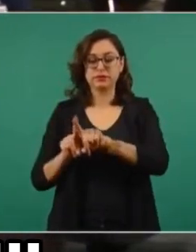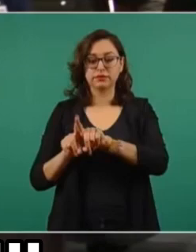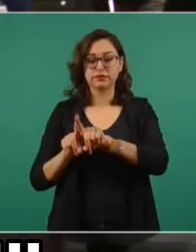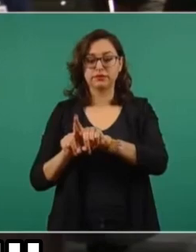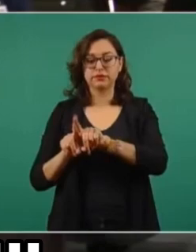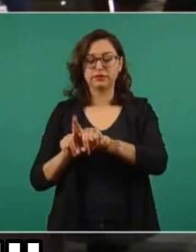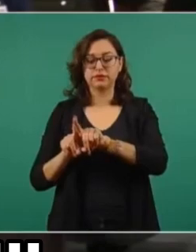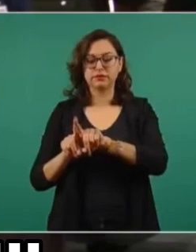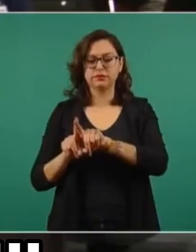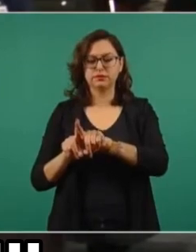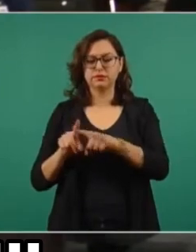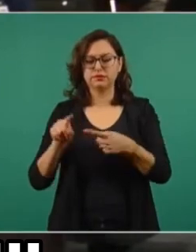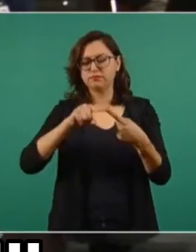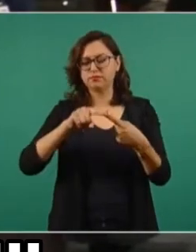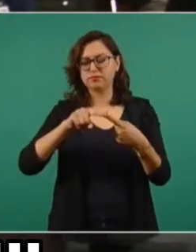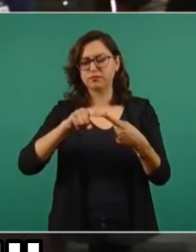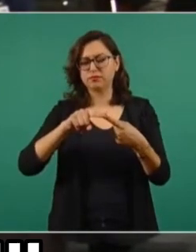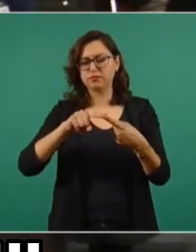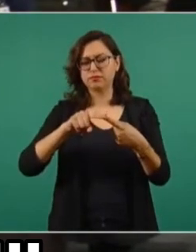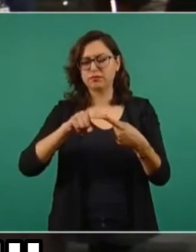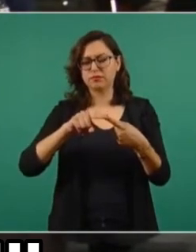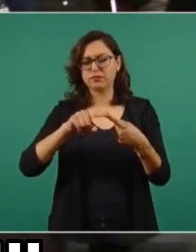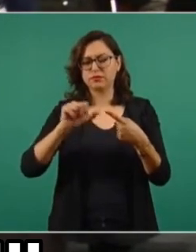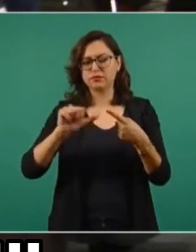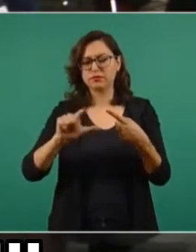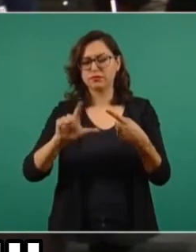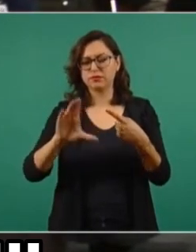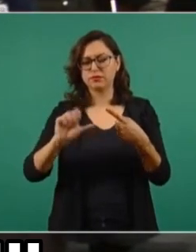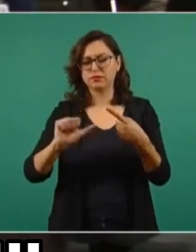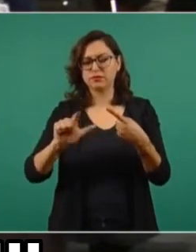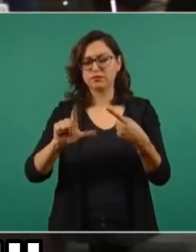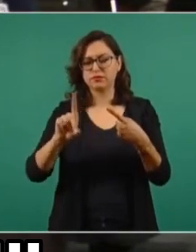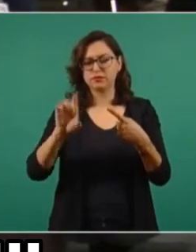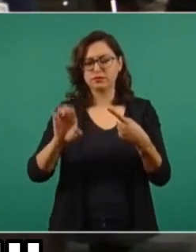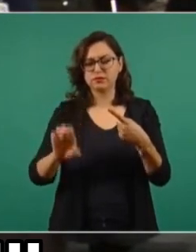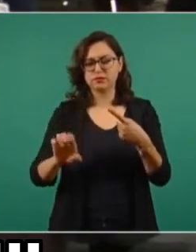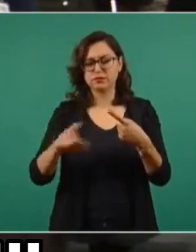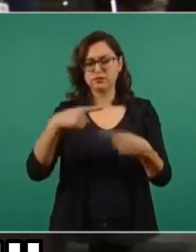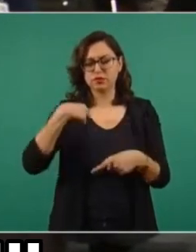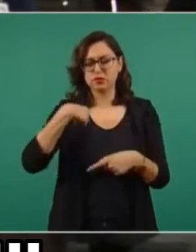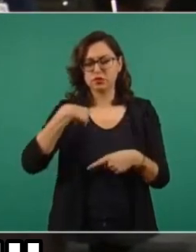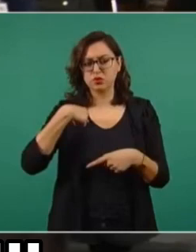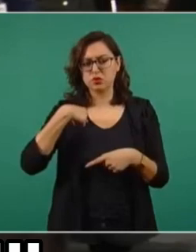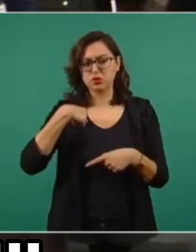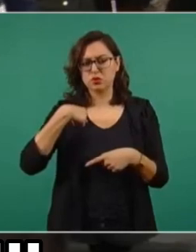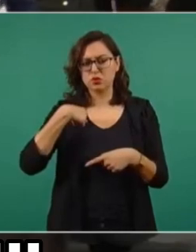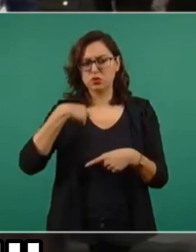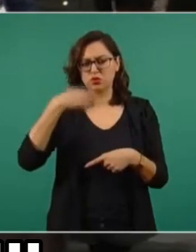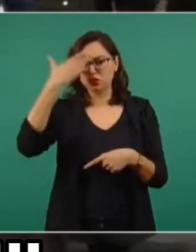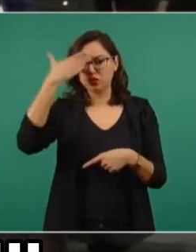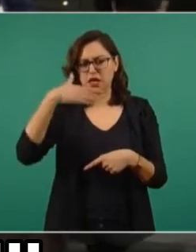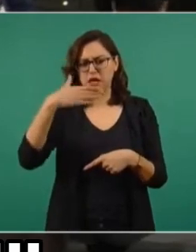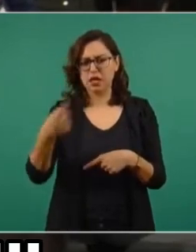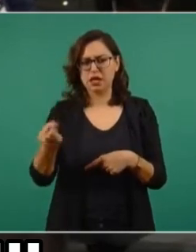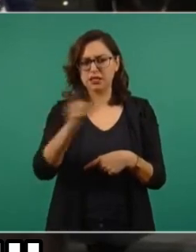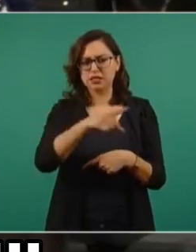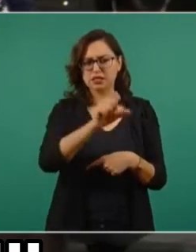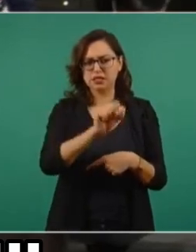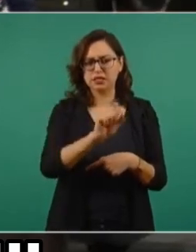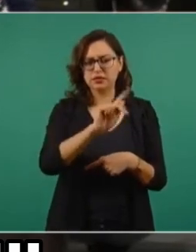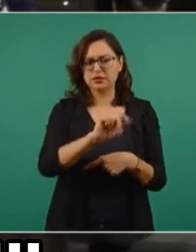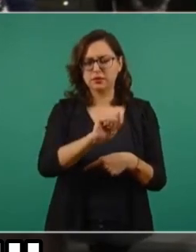estuvo el señor alcalde, que tengo entendido es el papá de la secretaria del